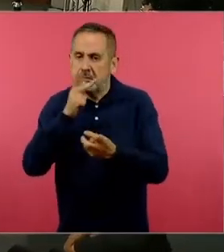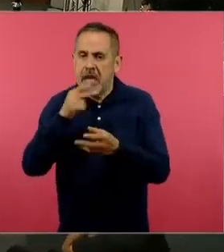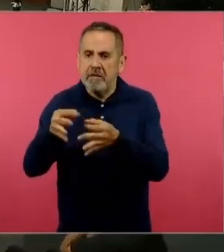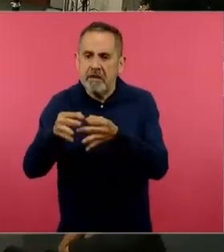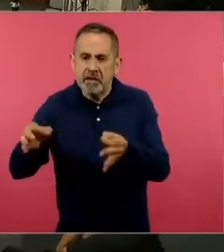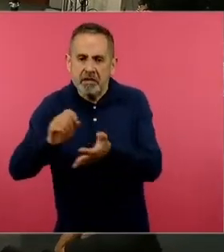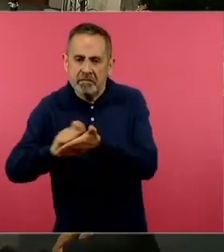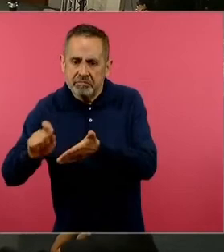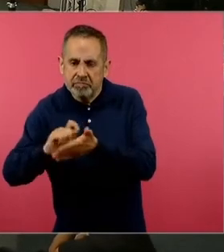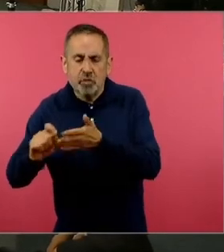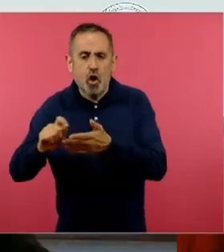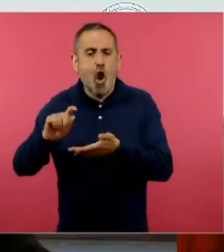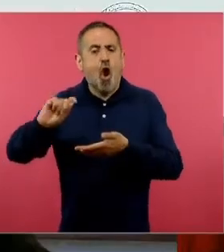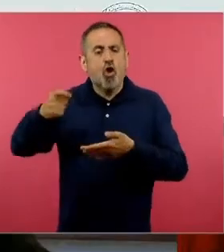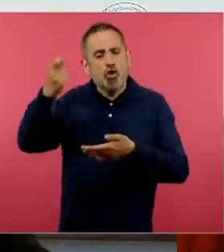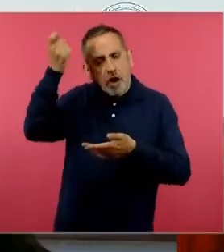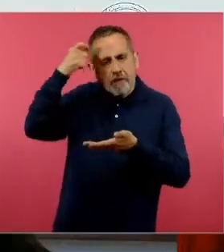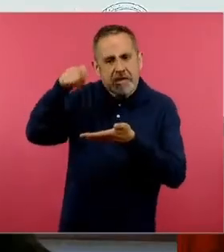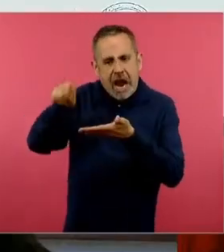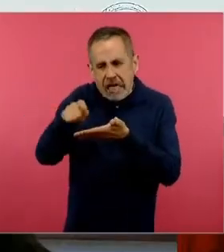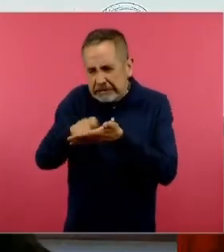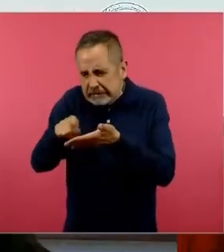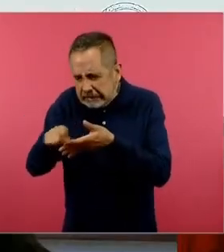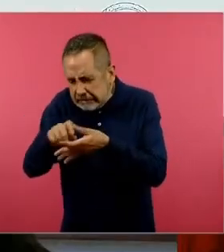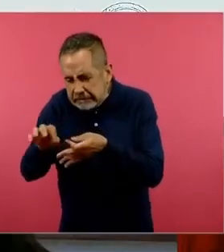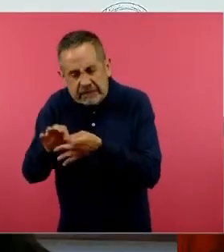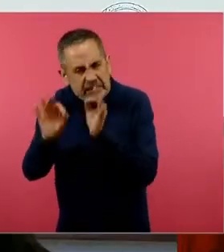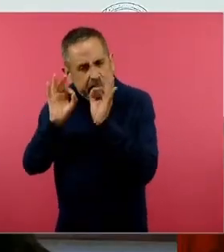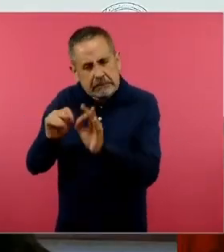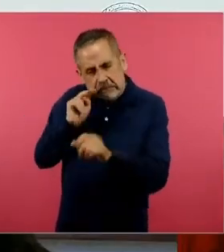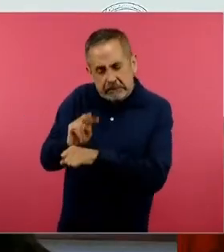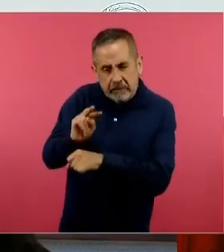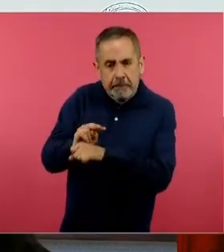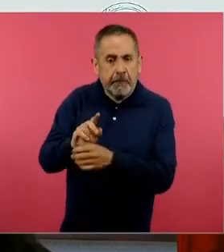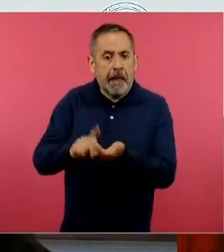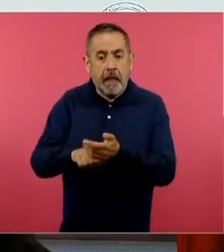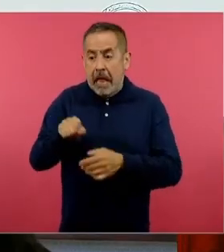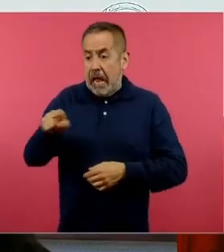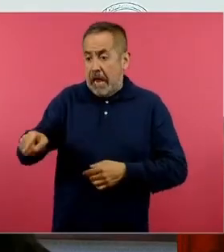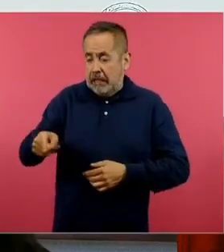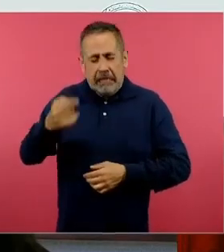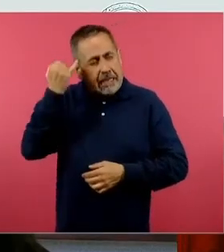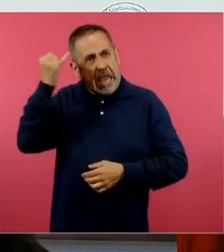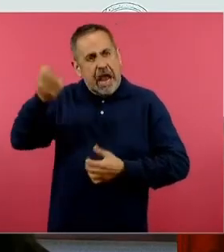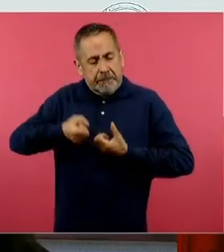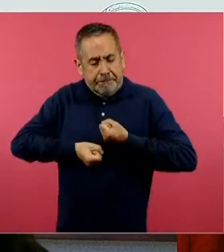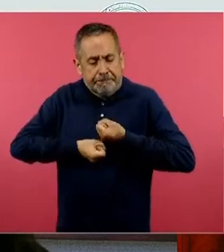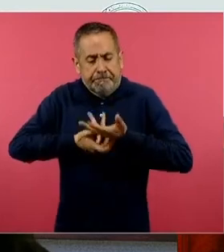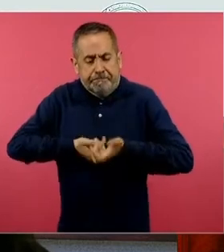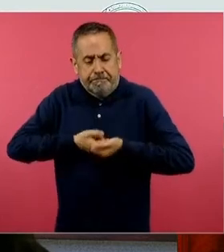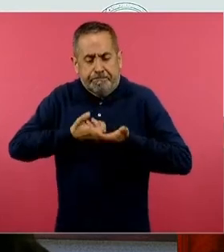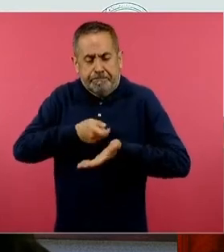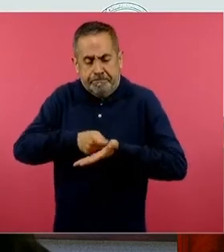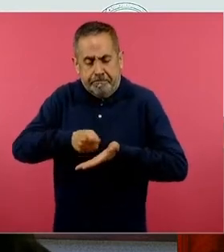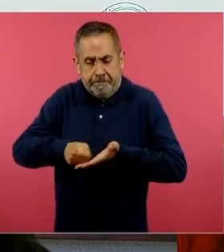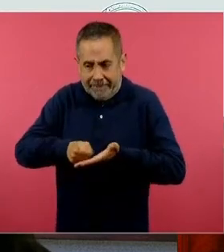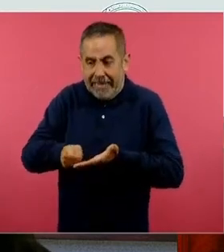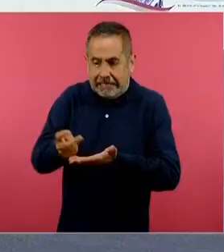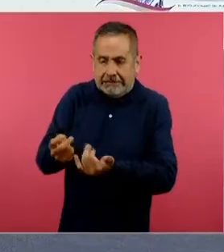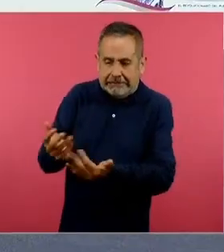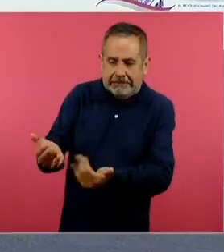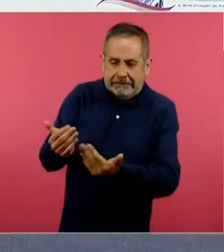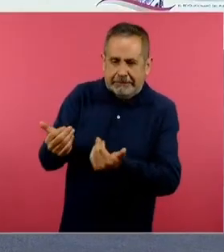que a veces nos cuesta demasiado, la expresión de sus propias ideas de los niños, que tiene que ver con la gramática,